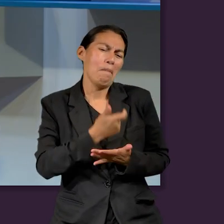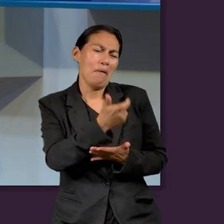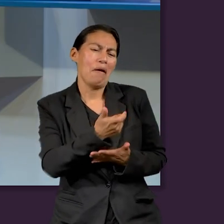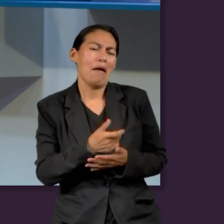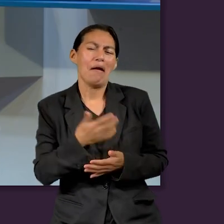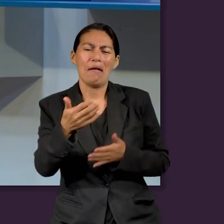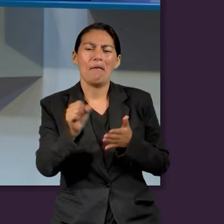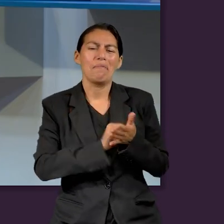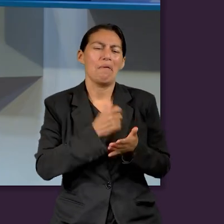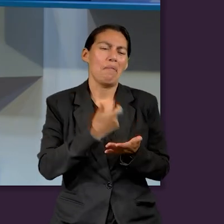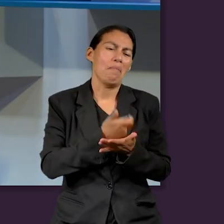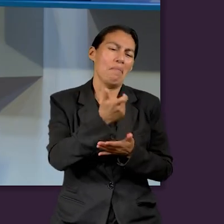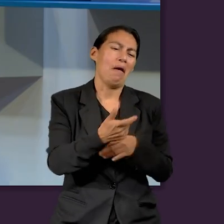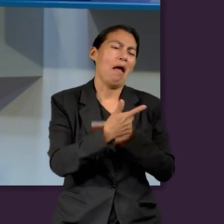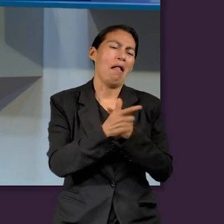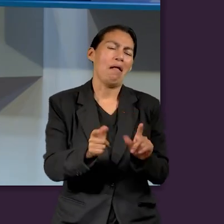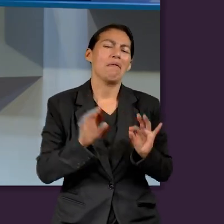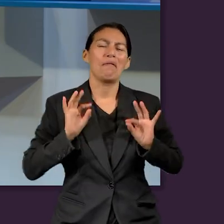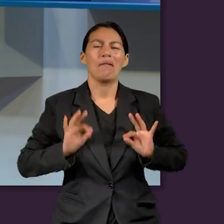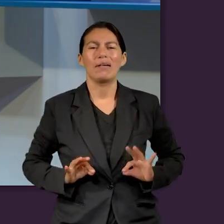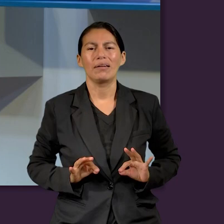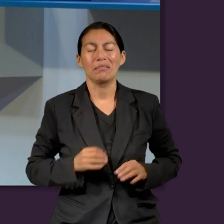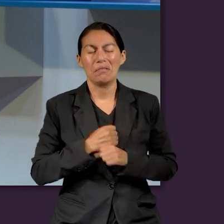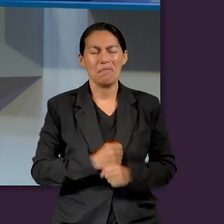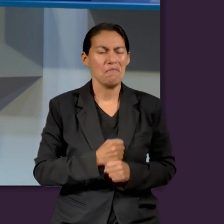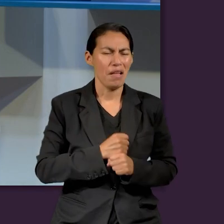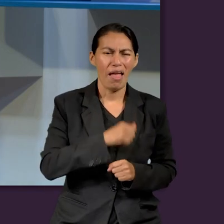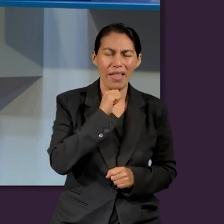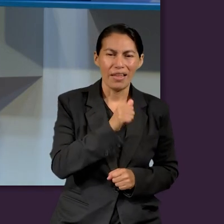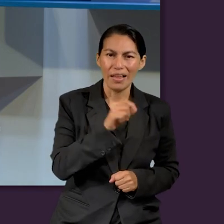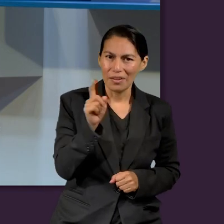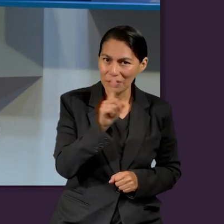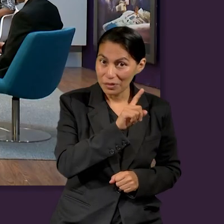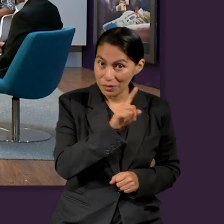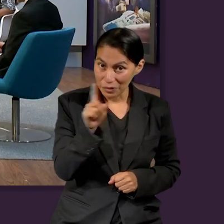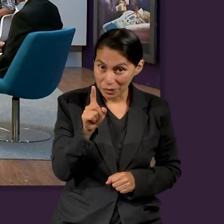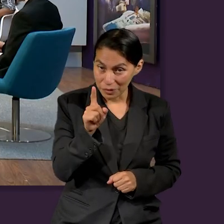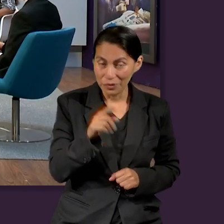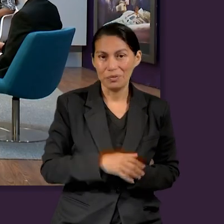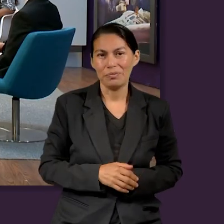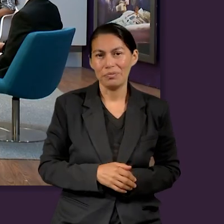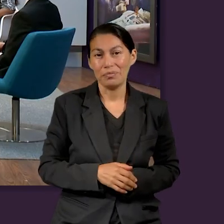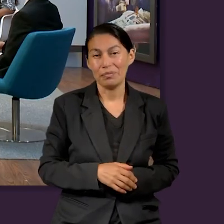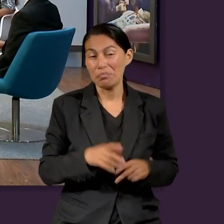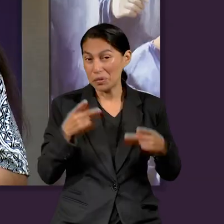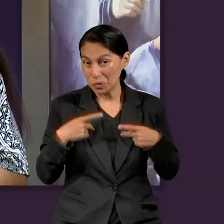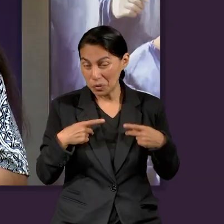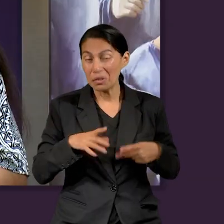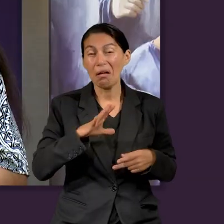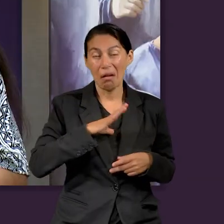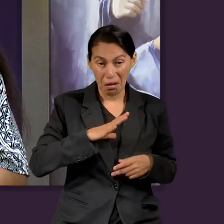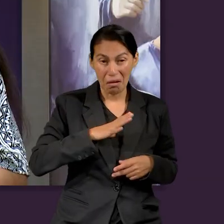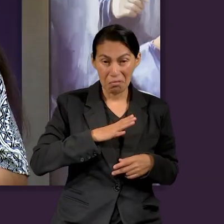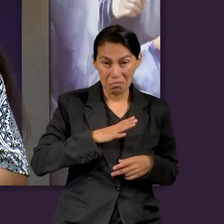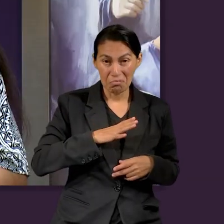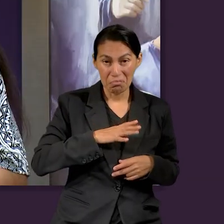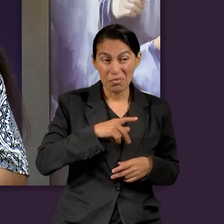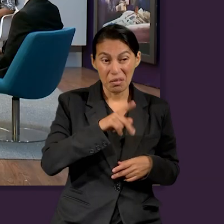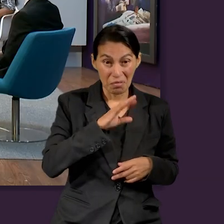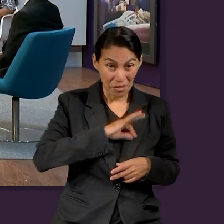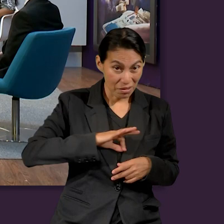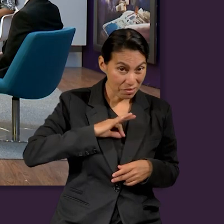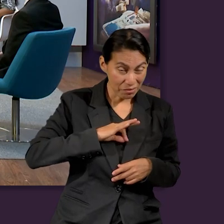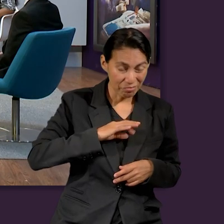más, si tuviera para pagar todo el semestre en un jalón, no sufriría, no vendría, preocupado nos pagaré. Y bueno, pero saben,